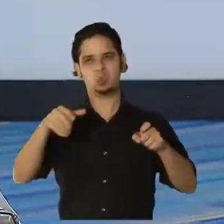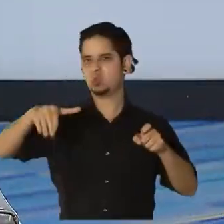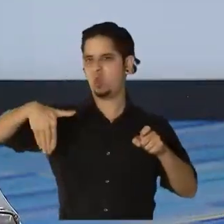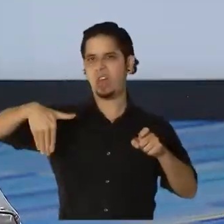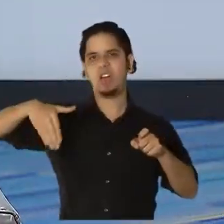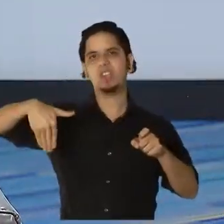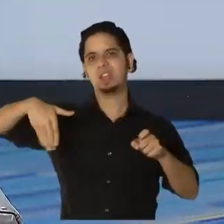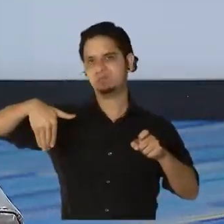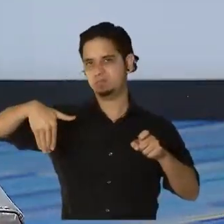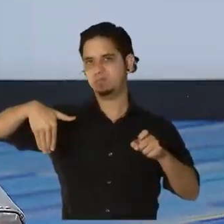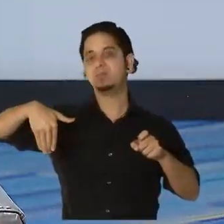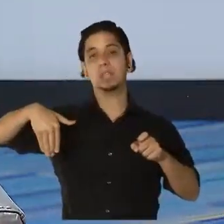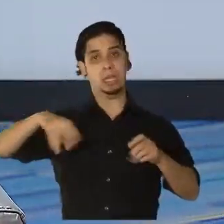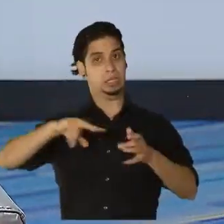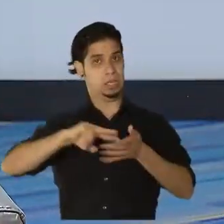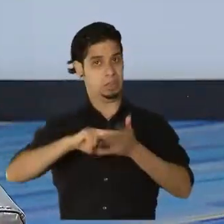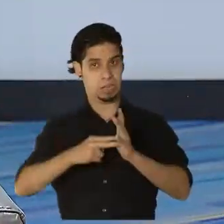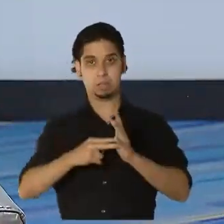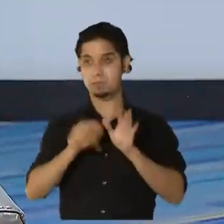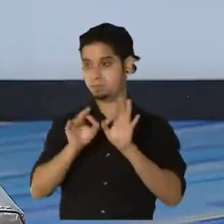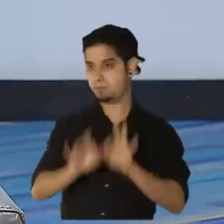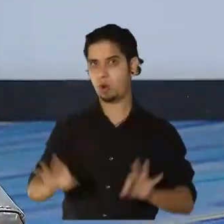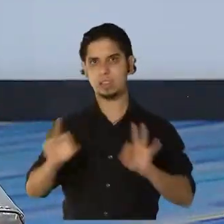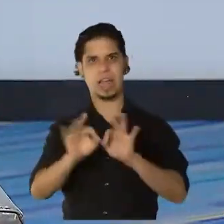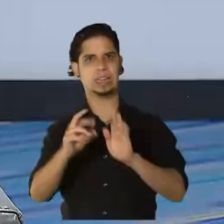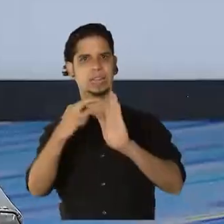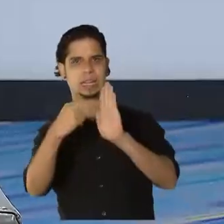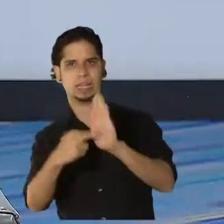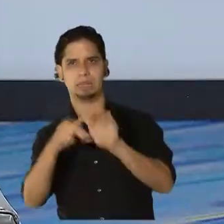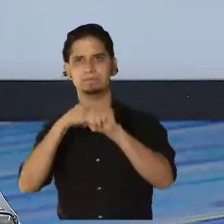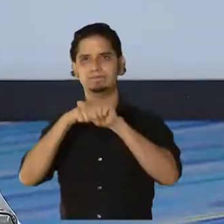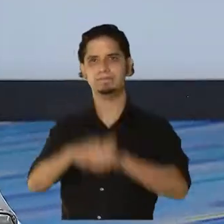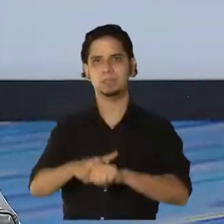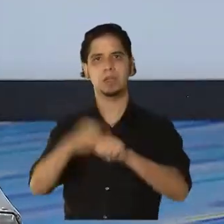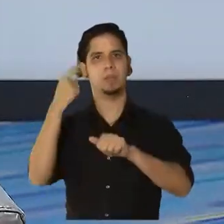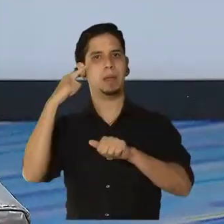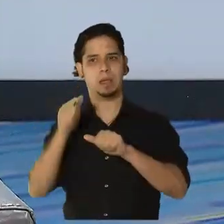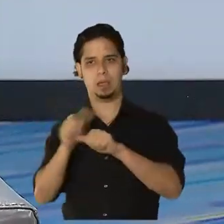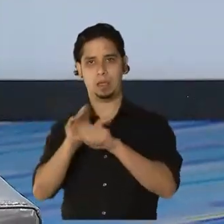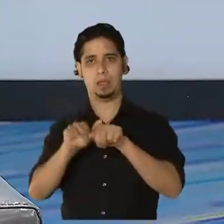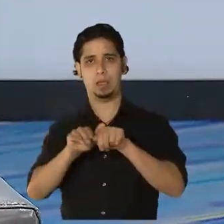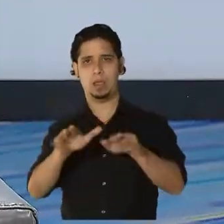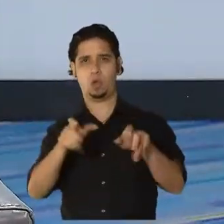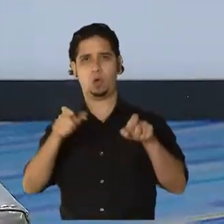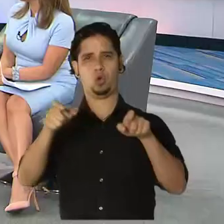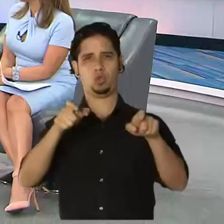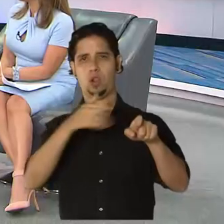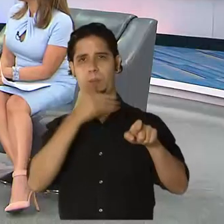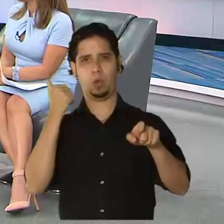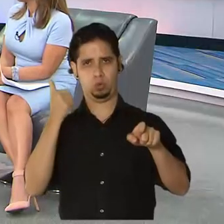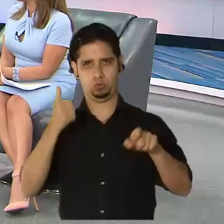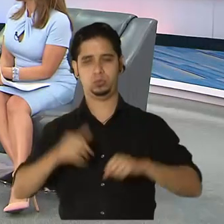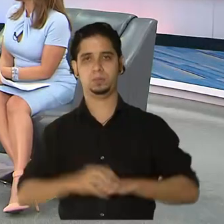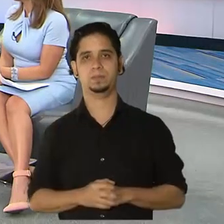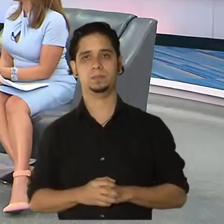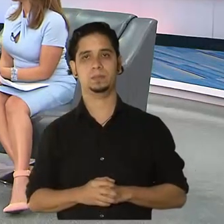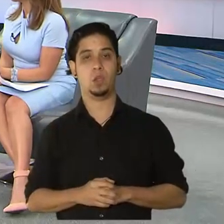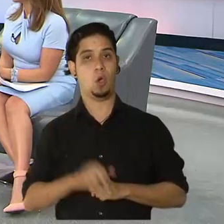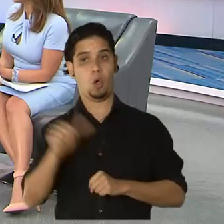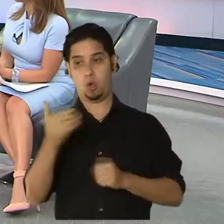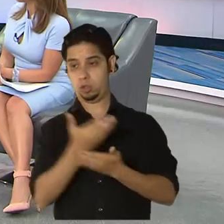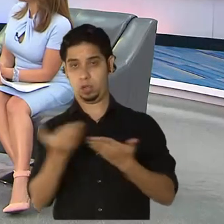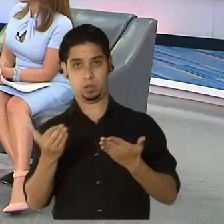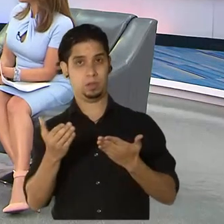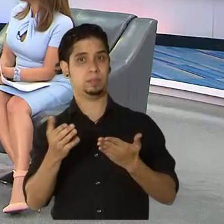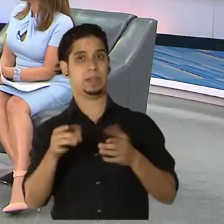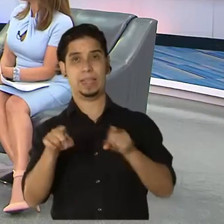pues, se hacen algunas restricciones para evitar que continúen los contagios a nivel comunitario. Y hay otros indicadores, obviamente, que